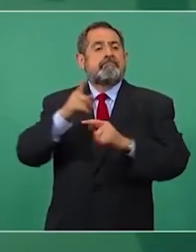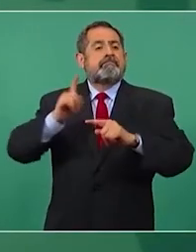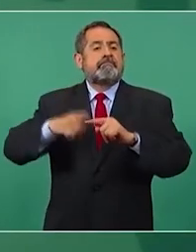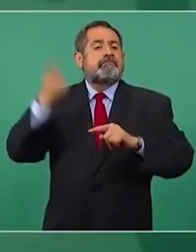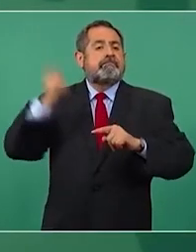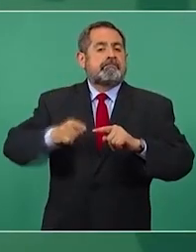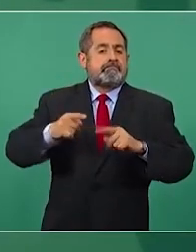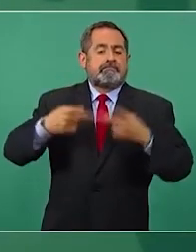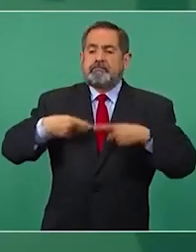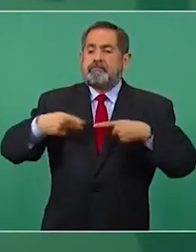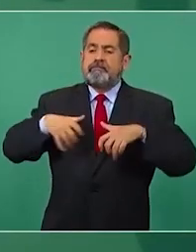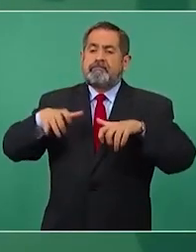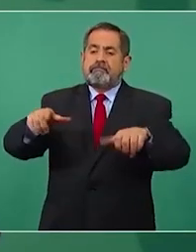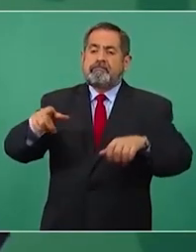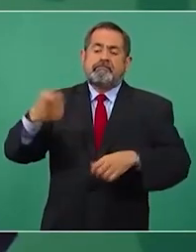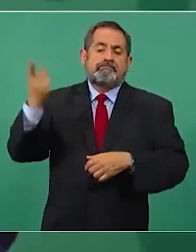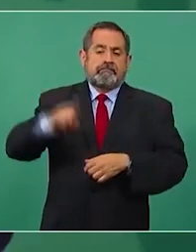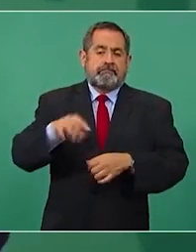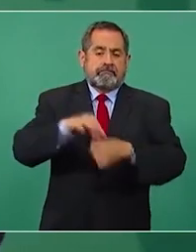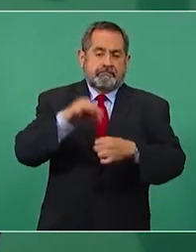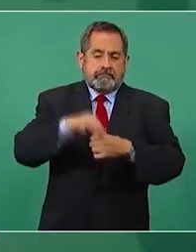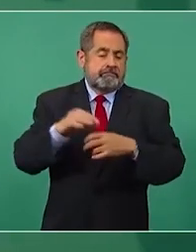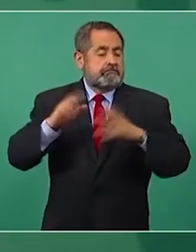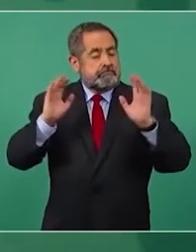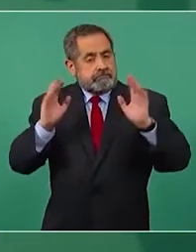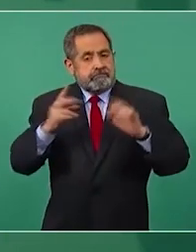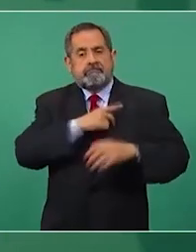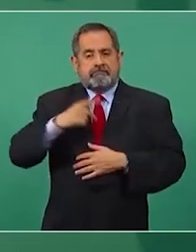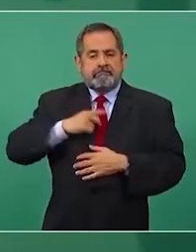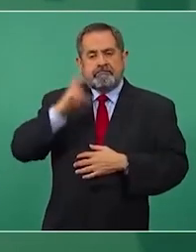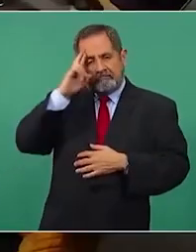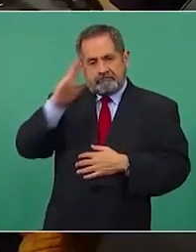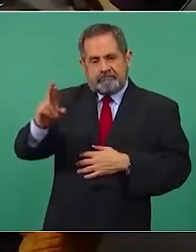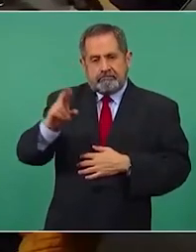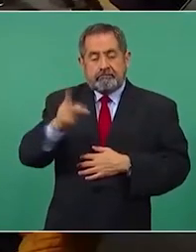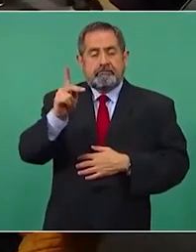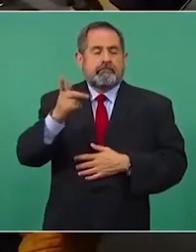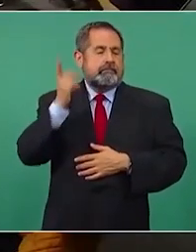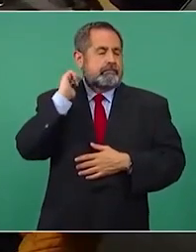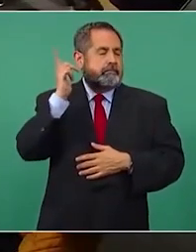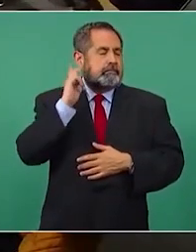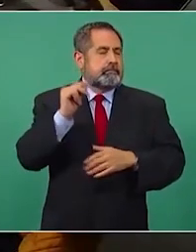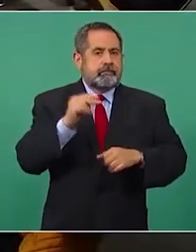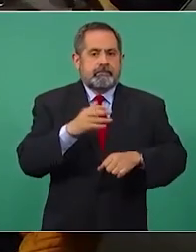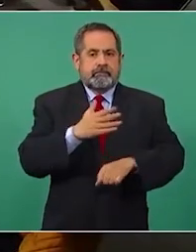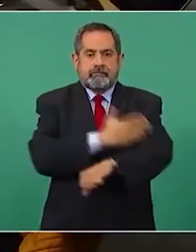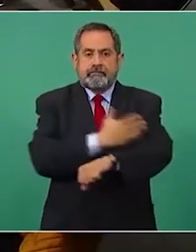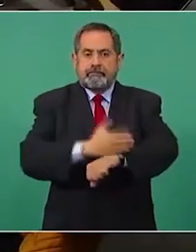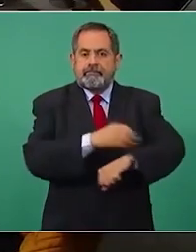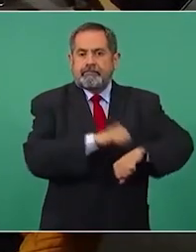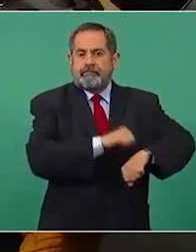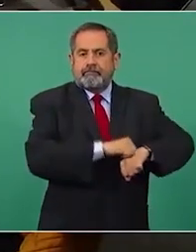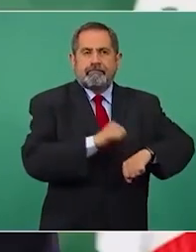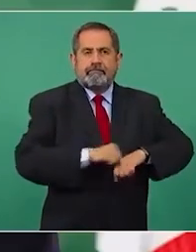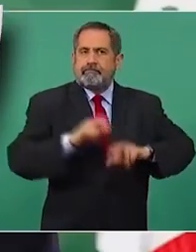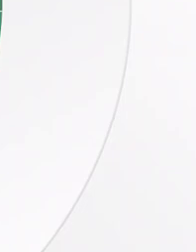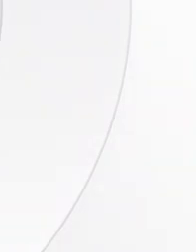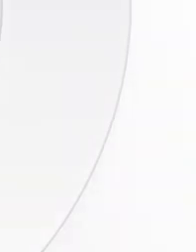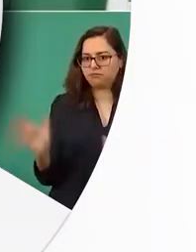Y hay que respetar, pero toco madera,